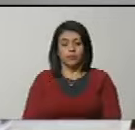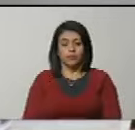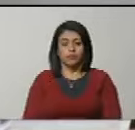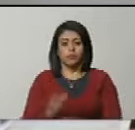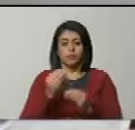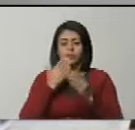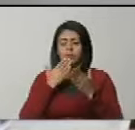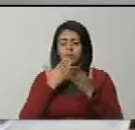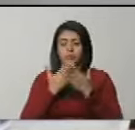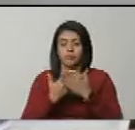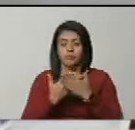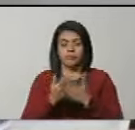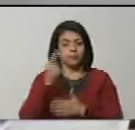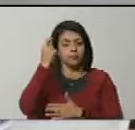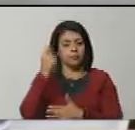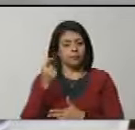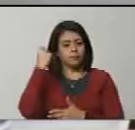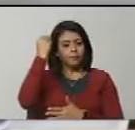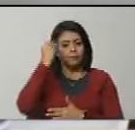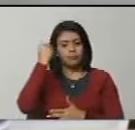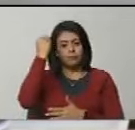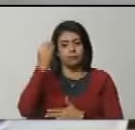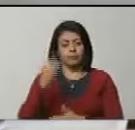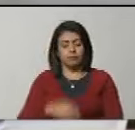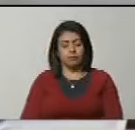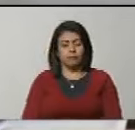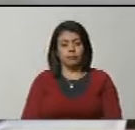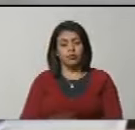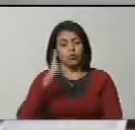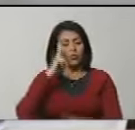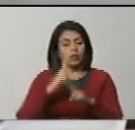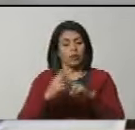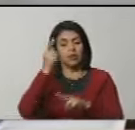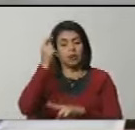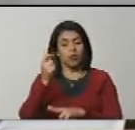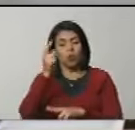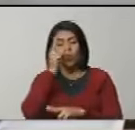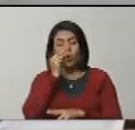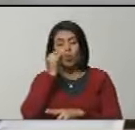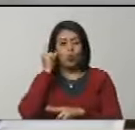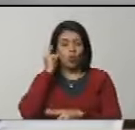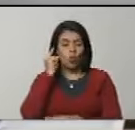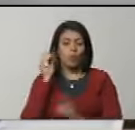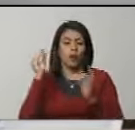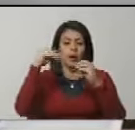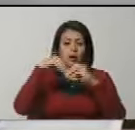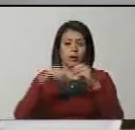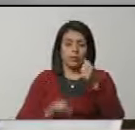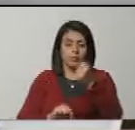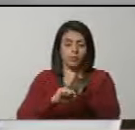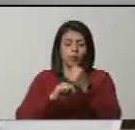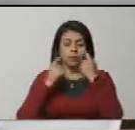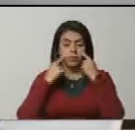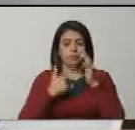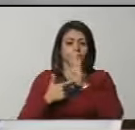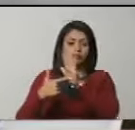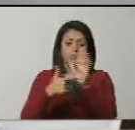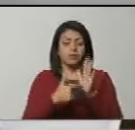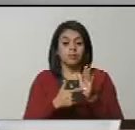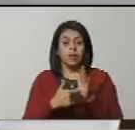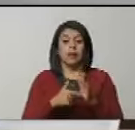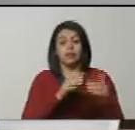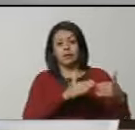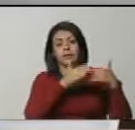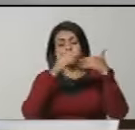Muchísimas gracias, querida diputada. En consideración, las honorables diputadas y los honorables diputados que estén a favor de diferir el punto